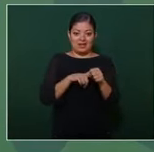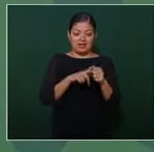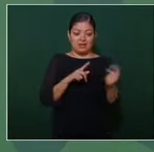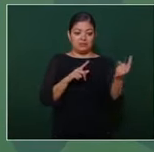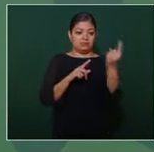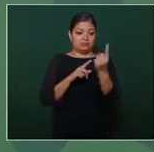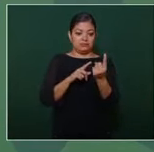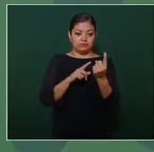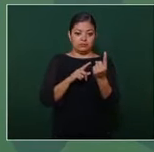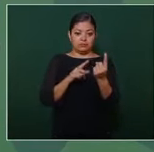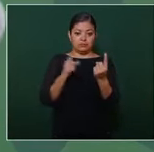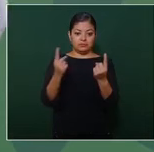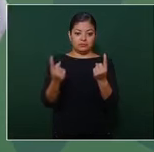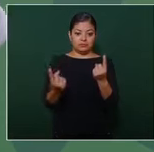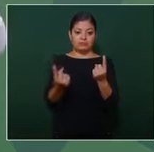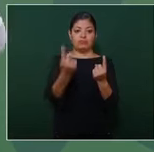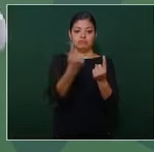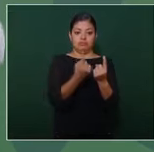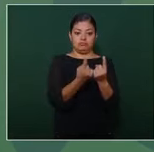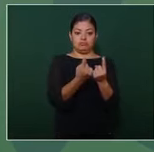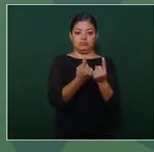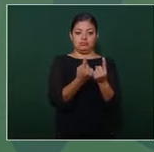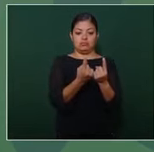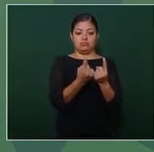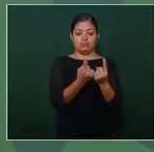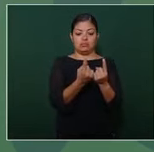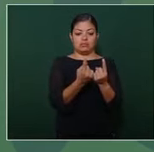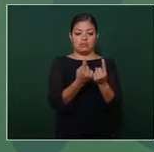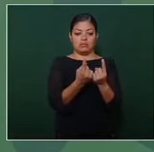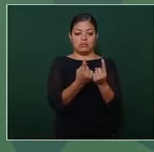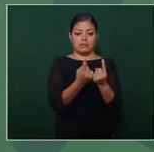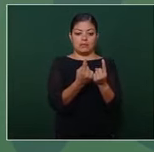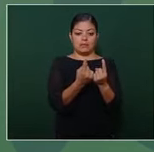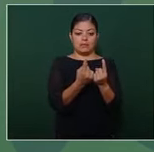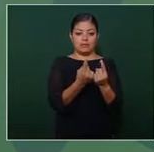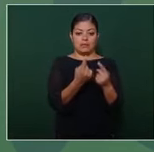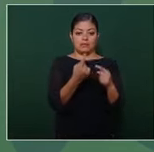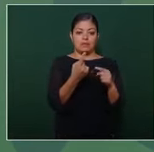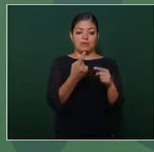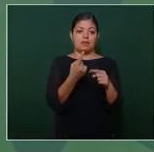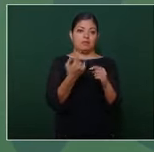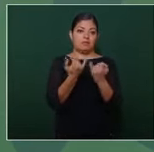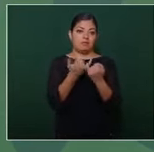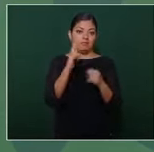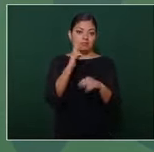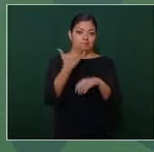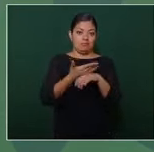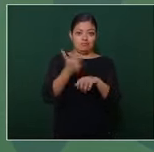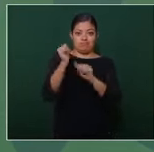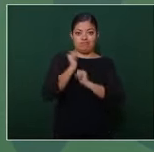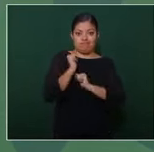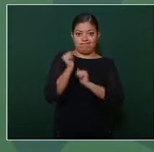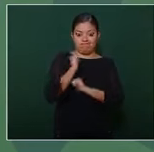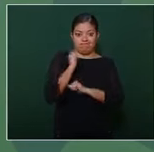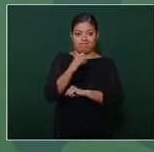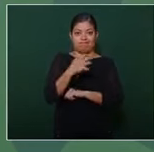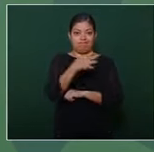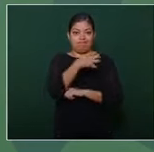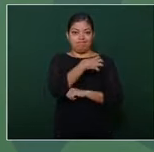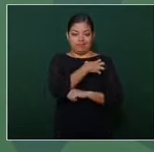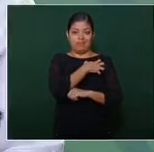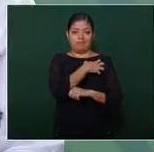se reúnen los oficiales de la armada del